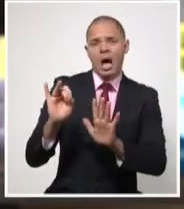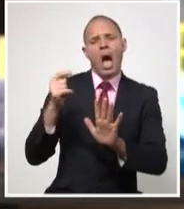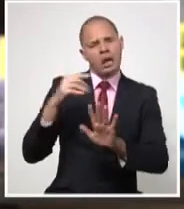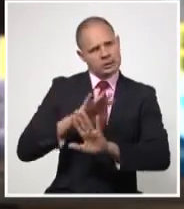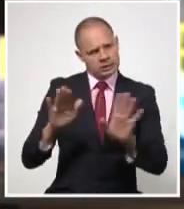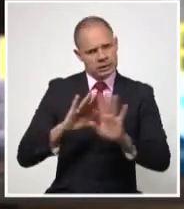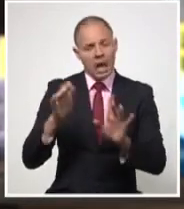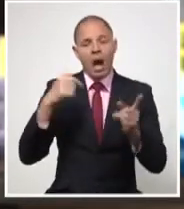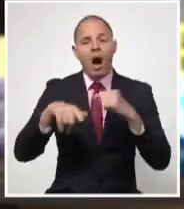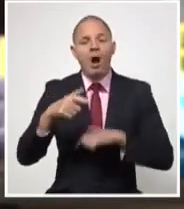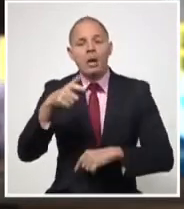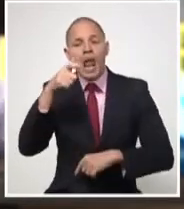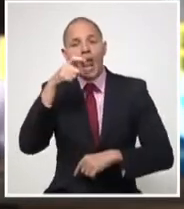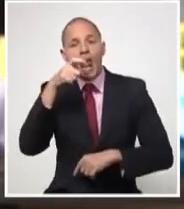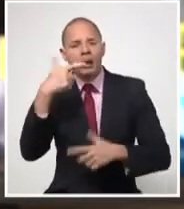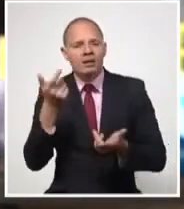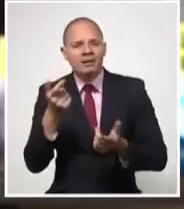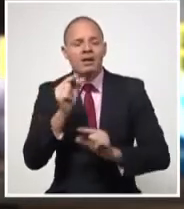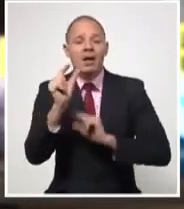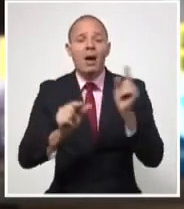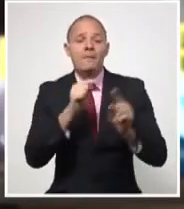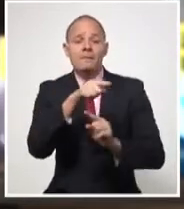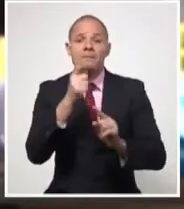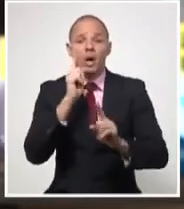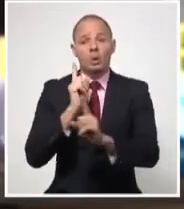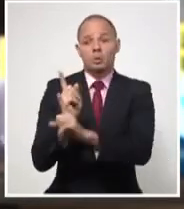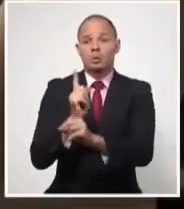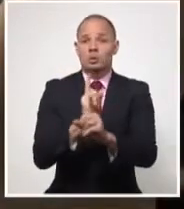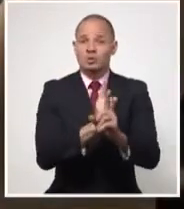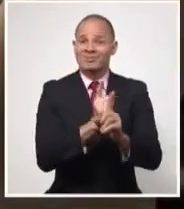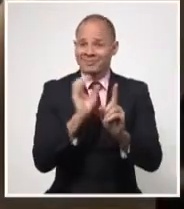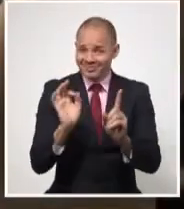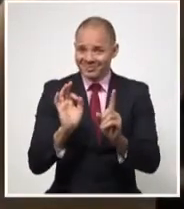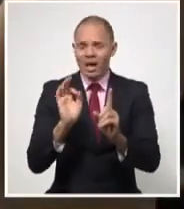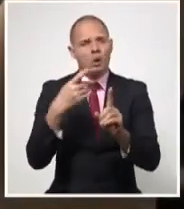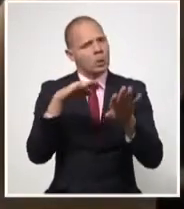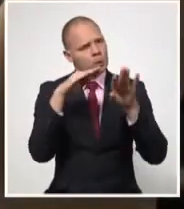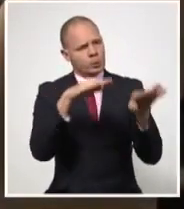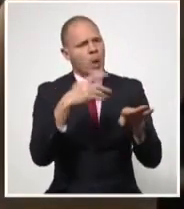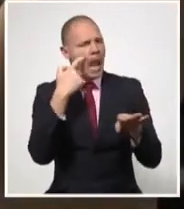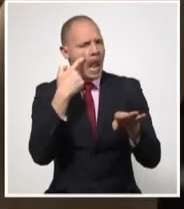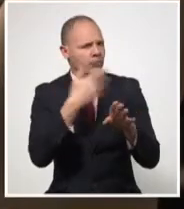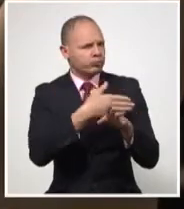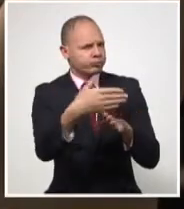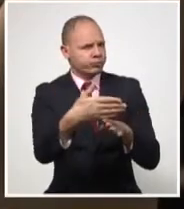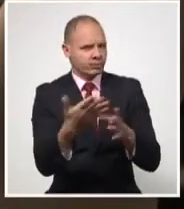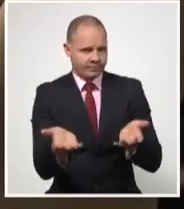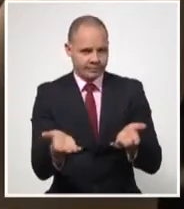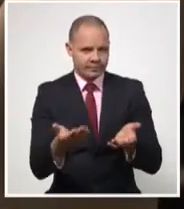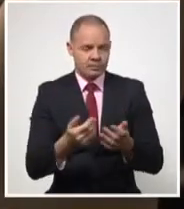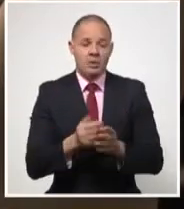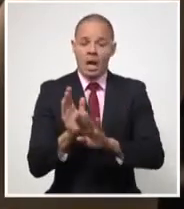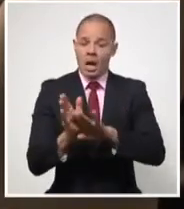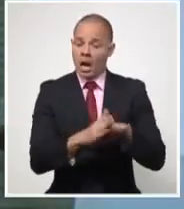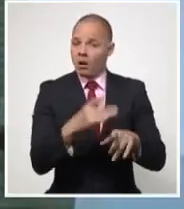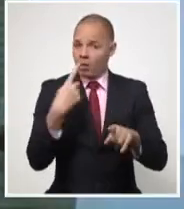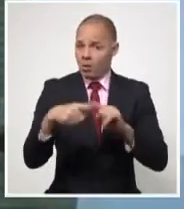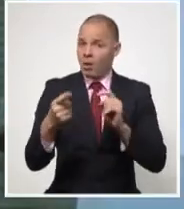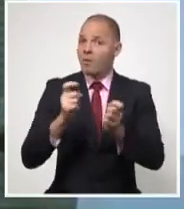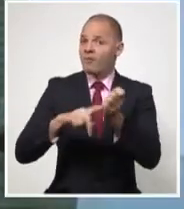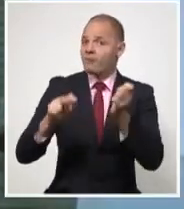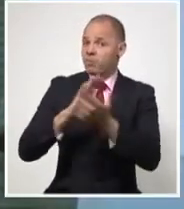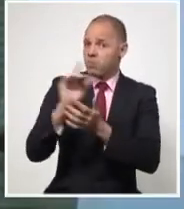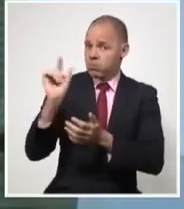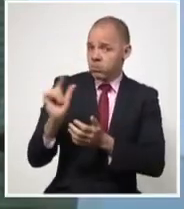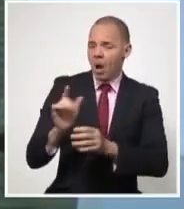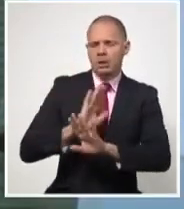contactos que se generaron a partir de estos siete últimos casos. También la provincia de Mayabeque rindió cuenta ante el Grupo Temporal de